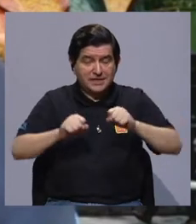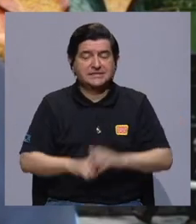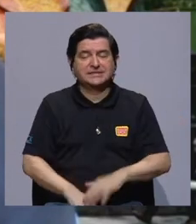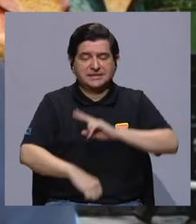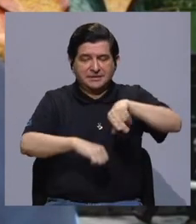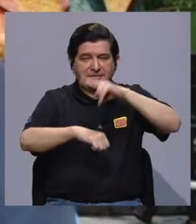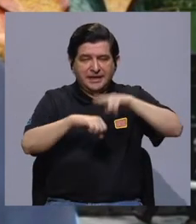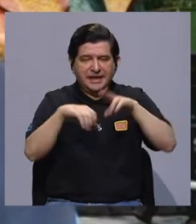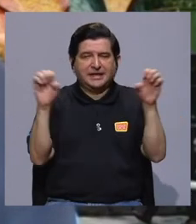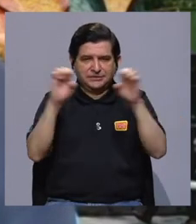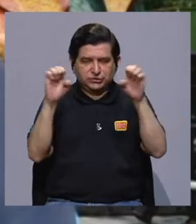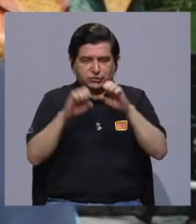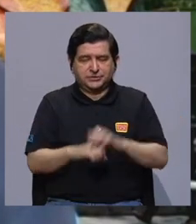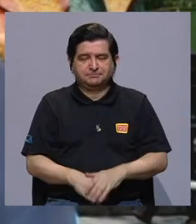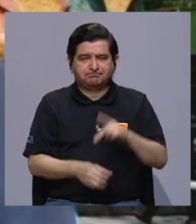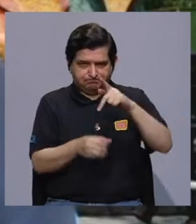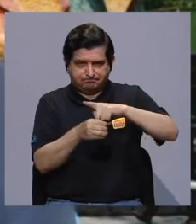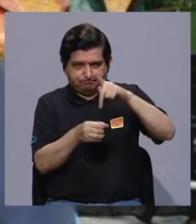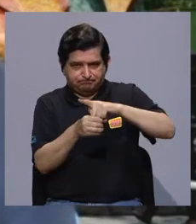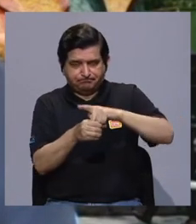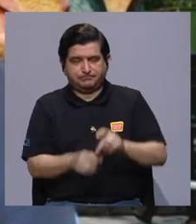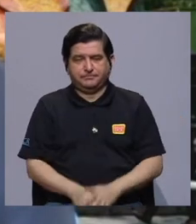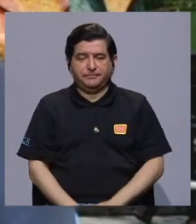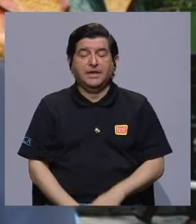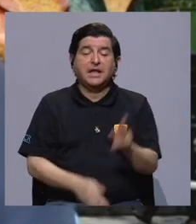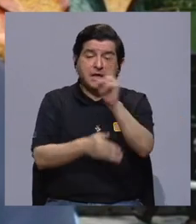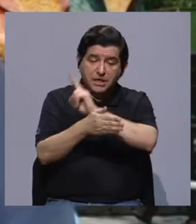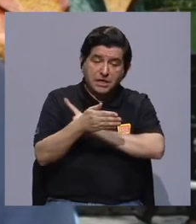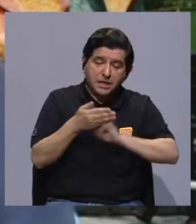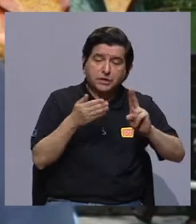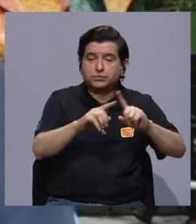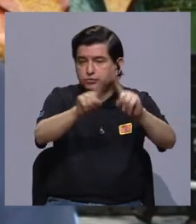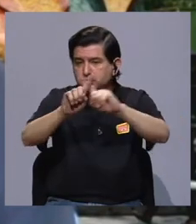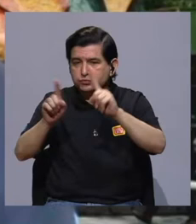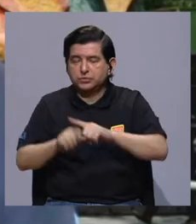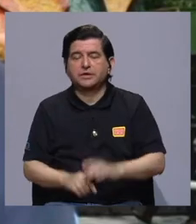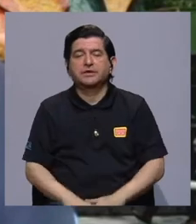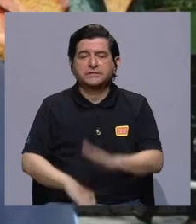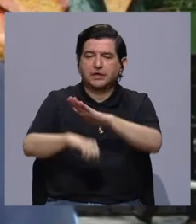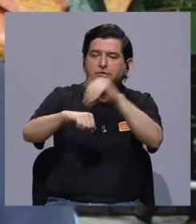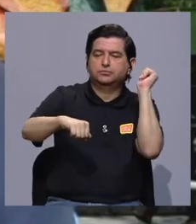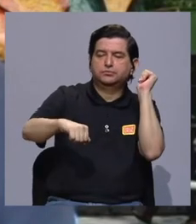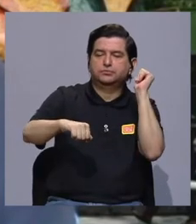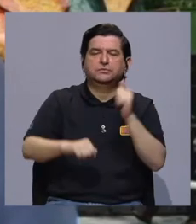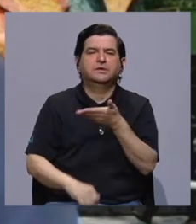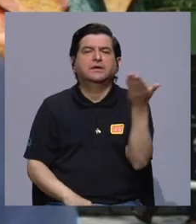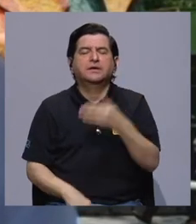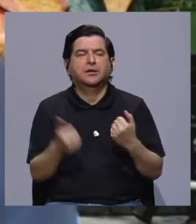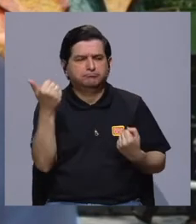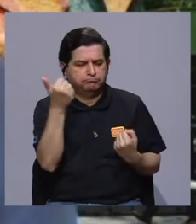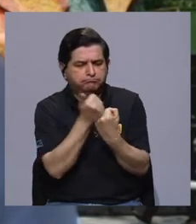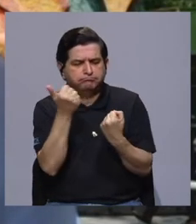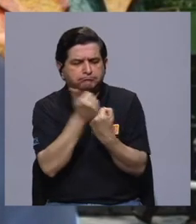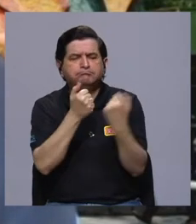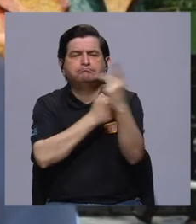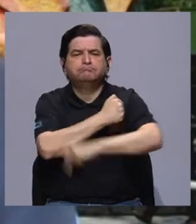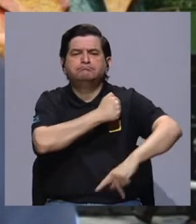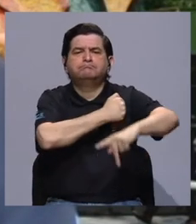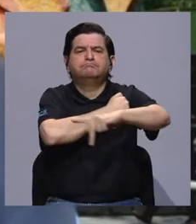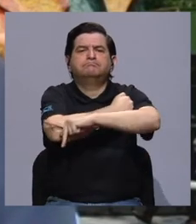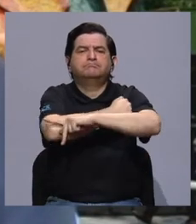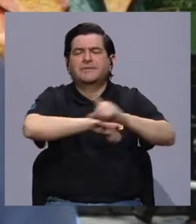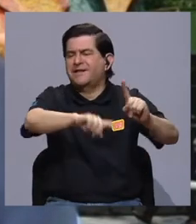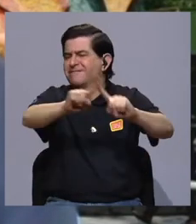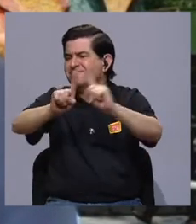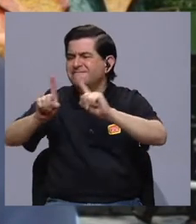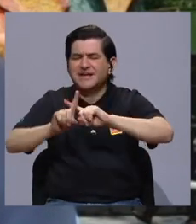emergencias, del sistema nacional de emergencias. Y en ese sentido, pues como universidades estamos llamados a apoyar al país